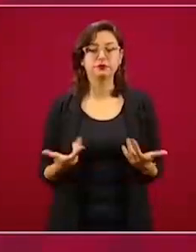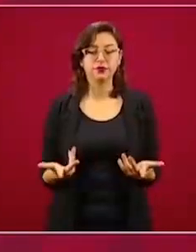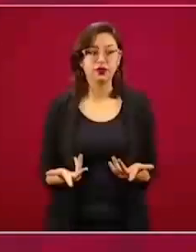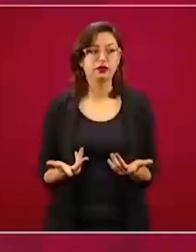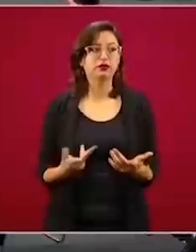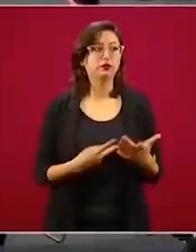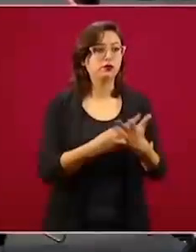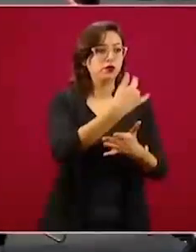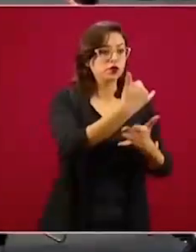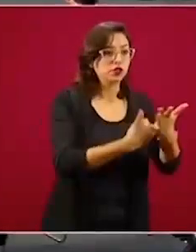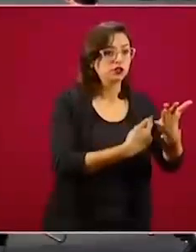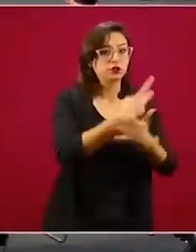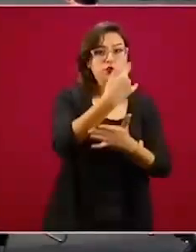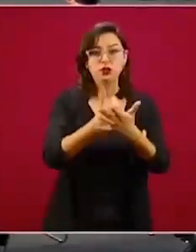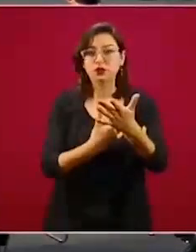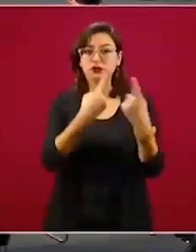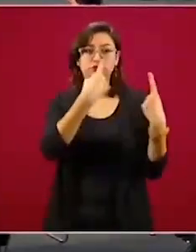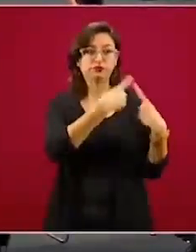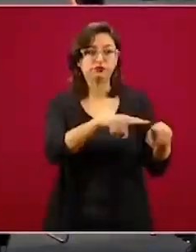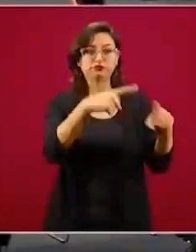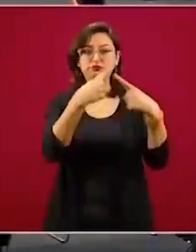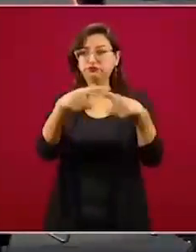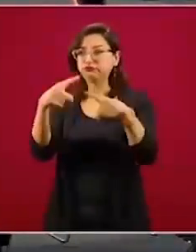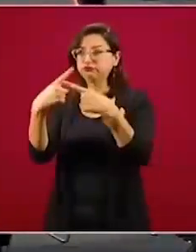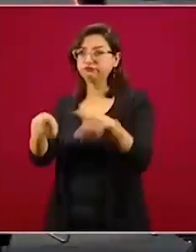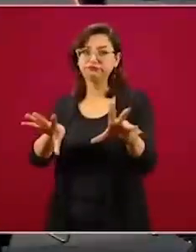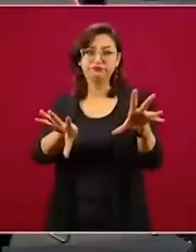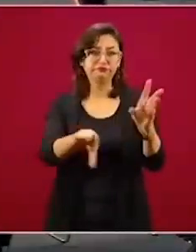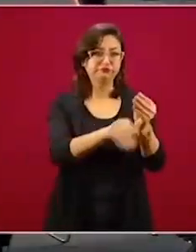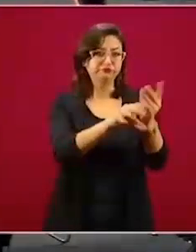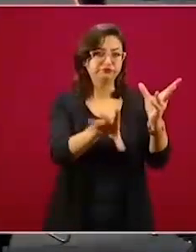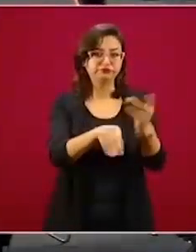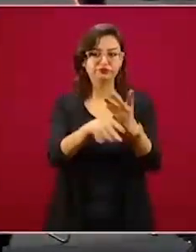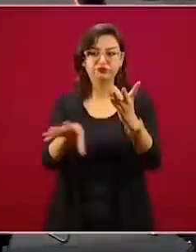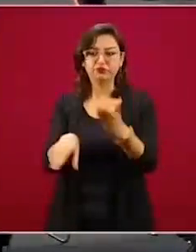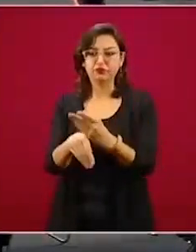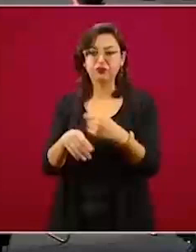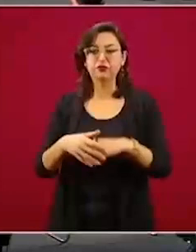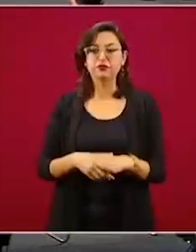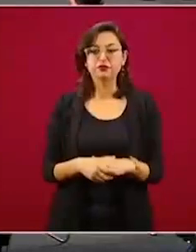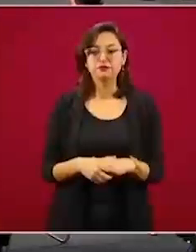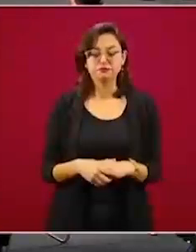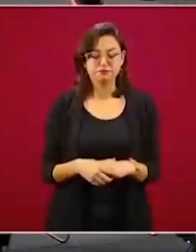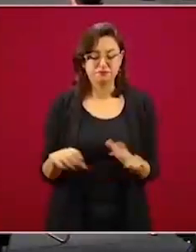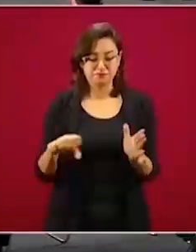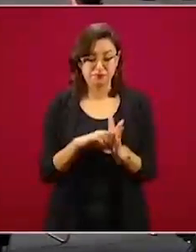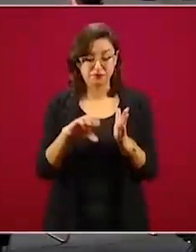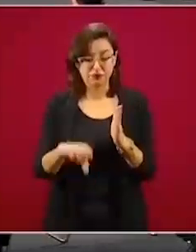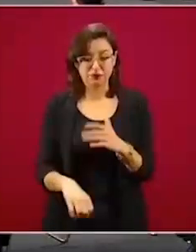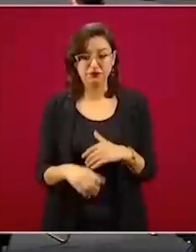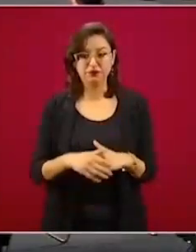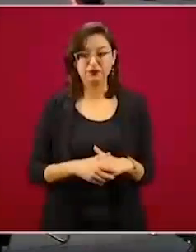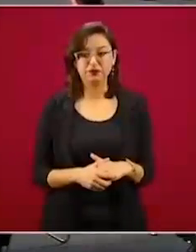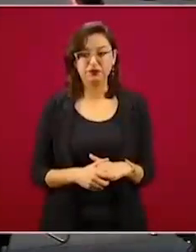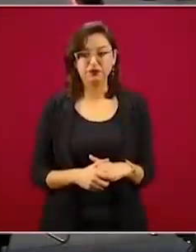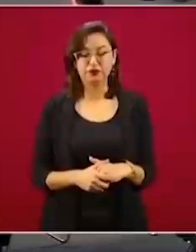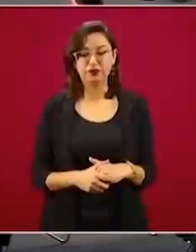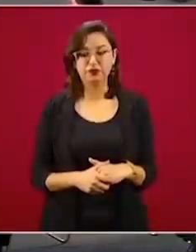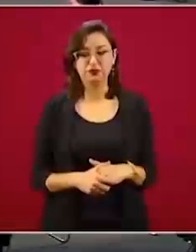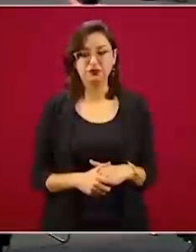empleos. Por ejemplo, la pandemia nos